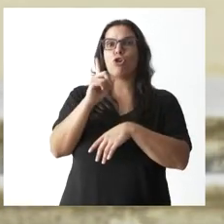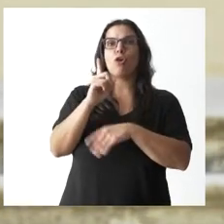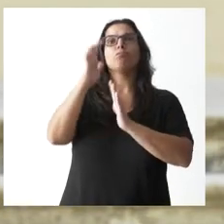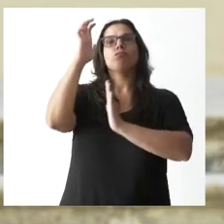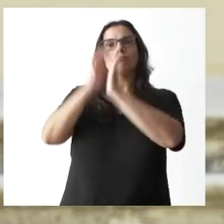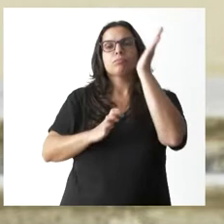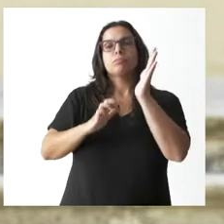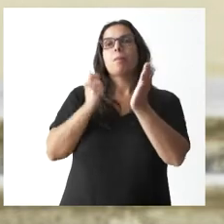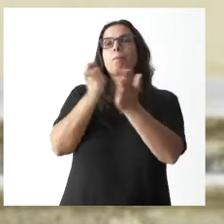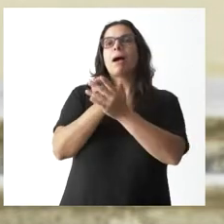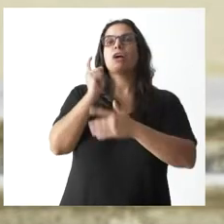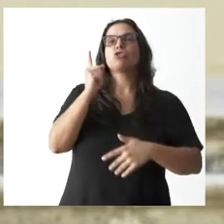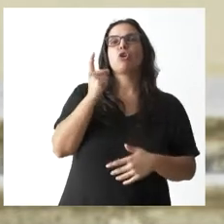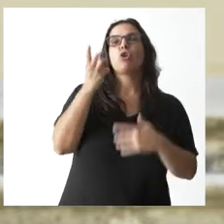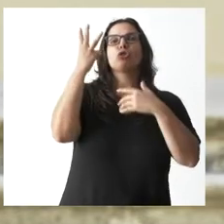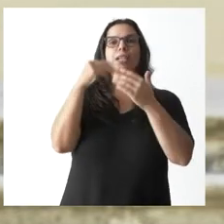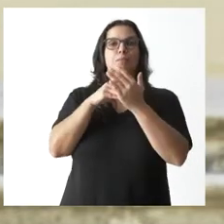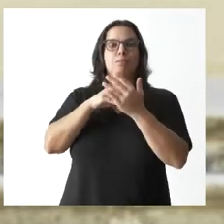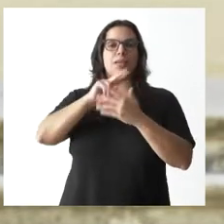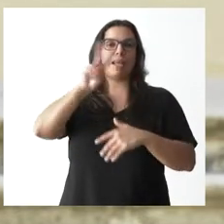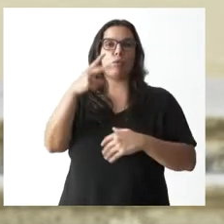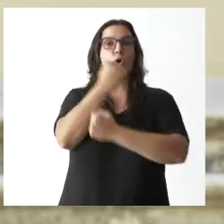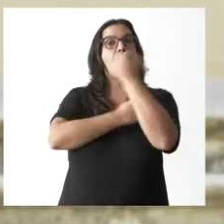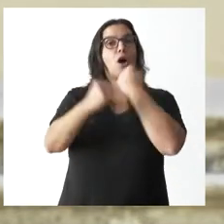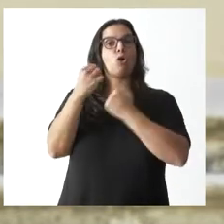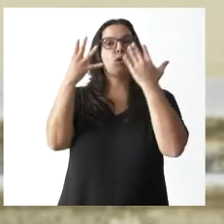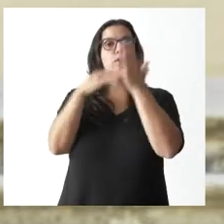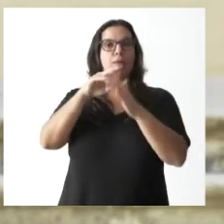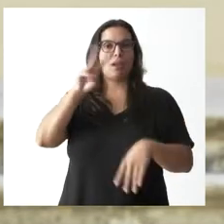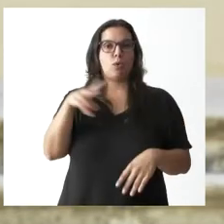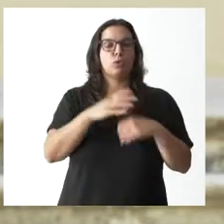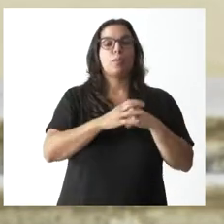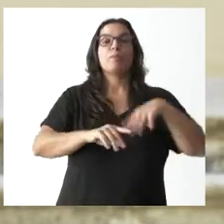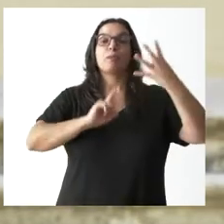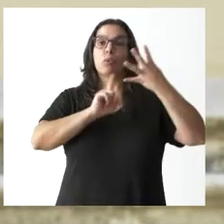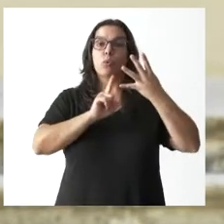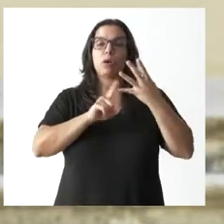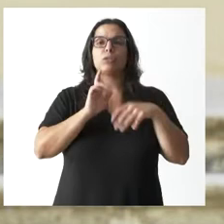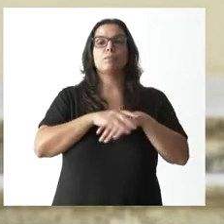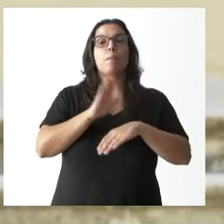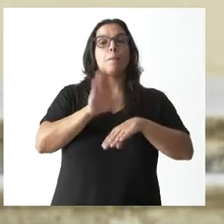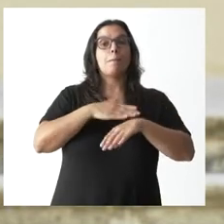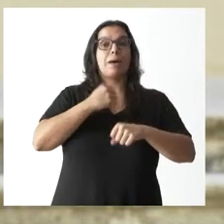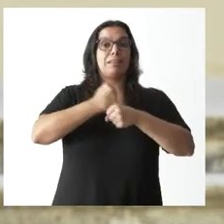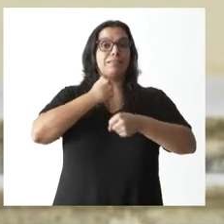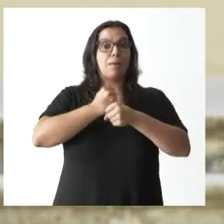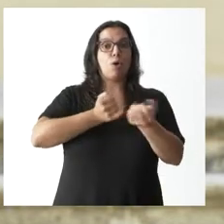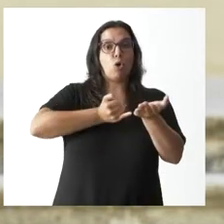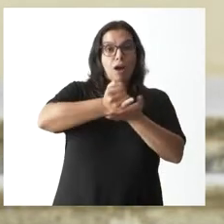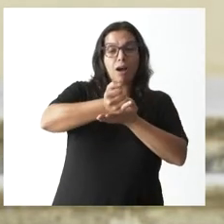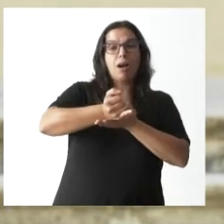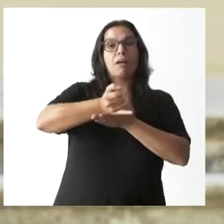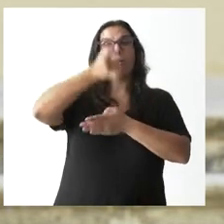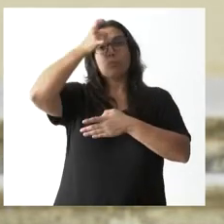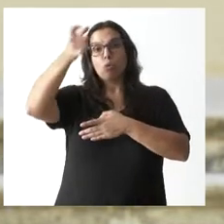ahorro de 9.000 euros. En cuarto lugar, para reforzar la actividad agraria y también la